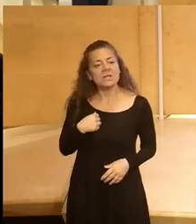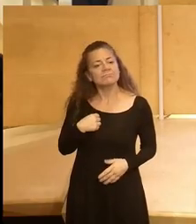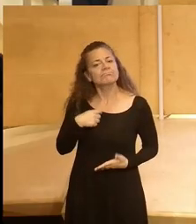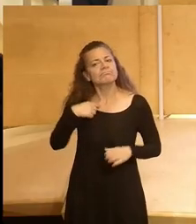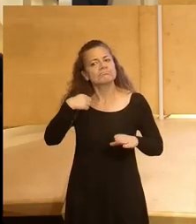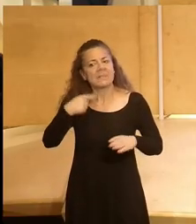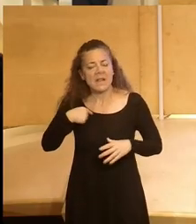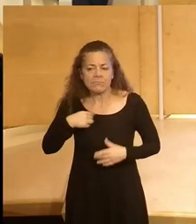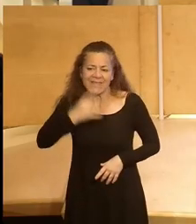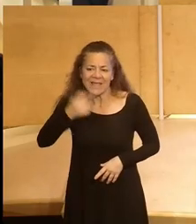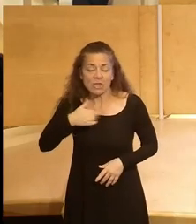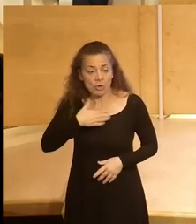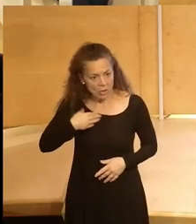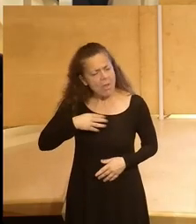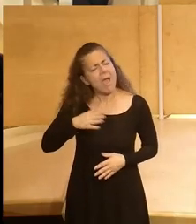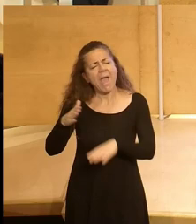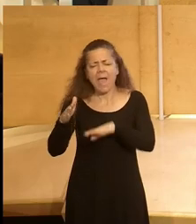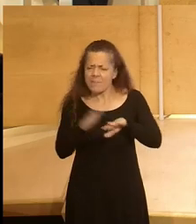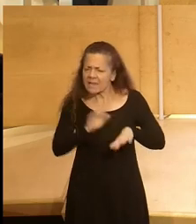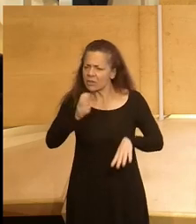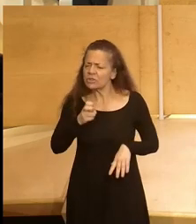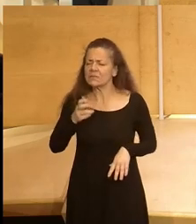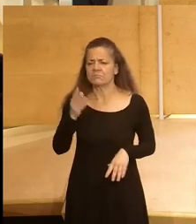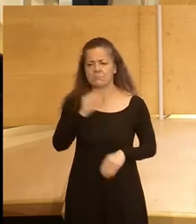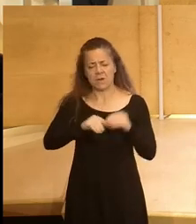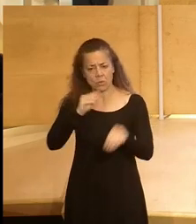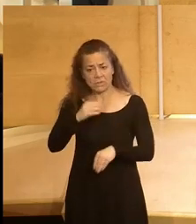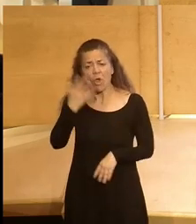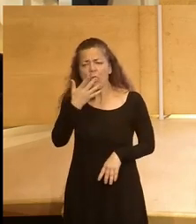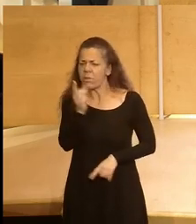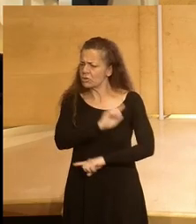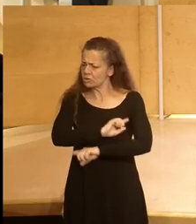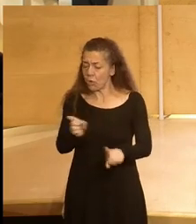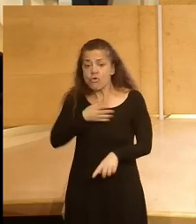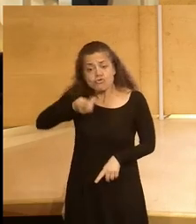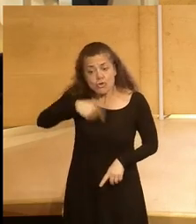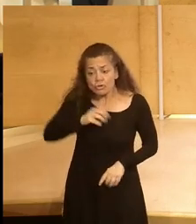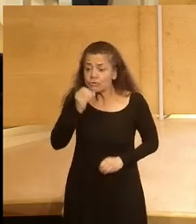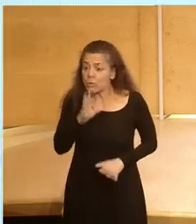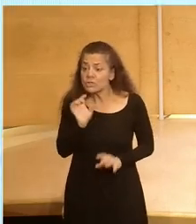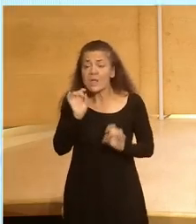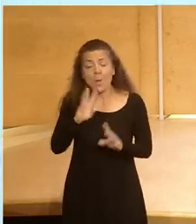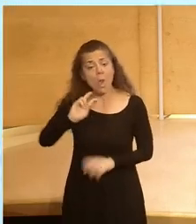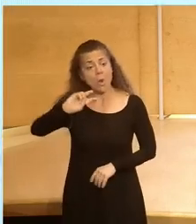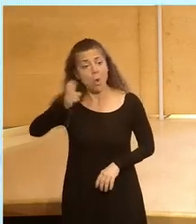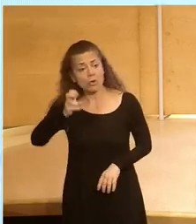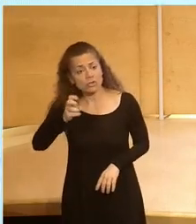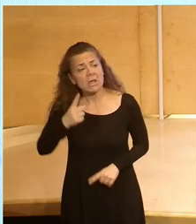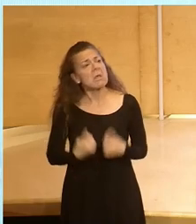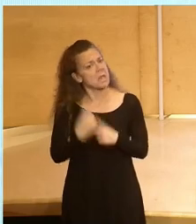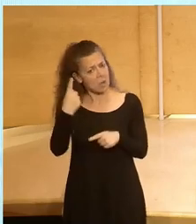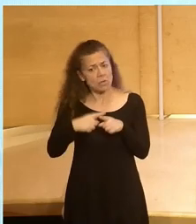dejar hoy independientemente de otras preguntas no tengáis complejos somos tan buenos como cualquier otro y en muchos